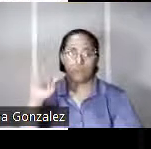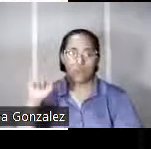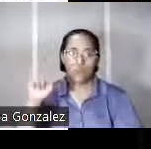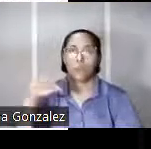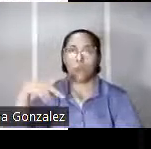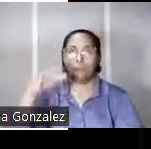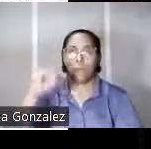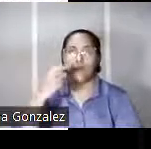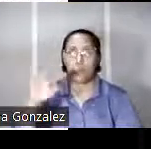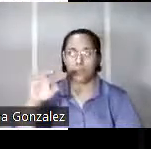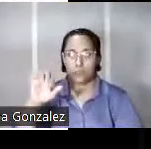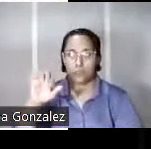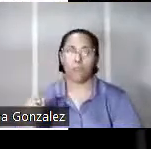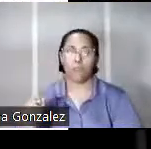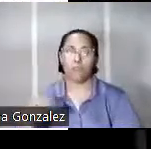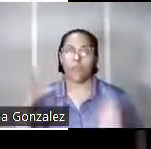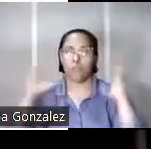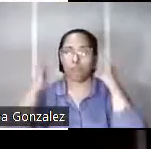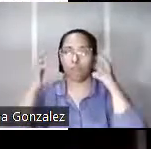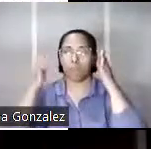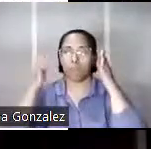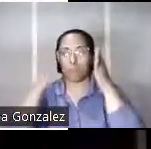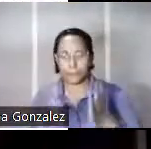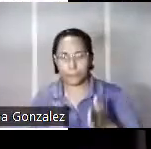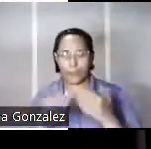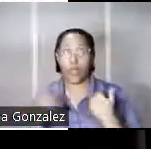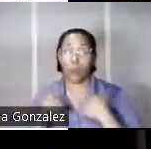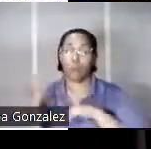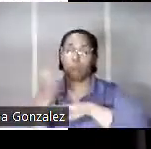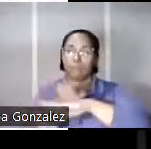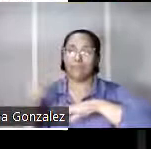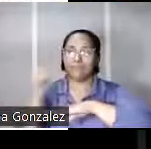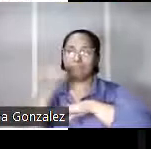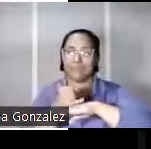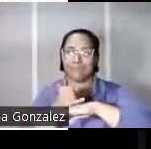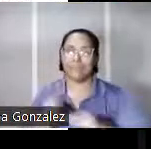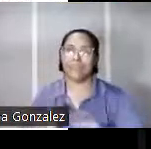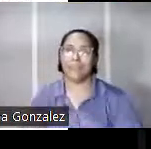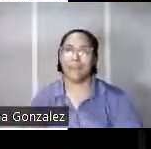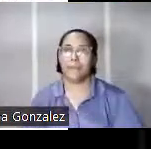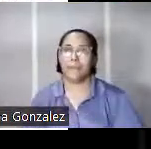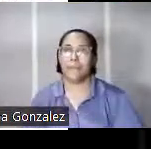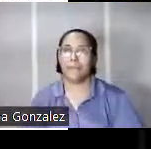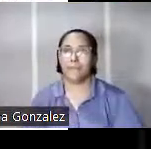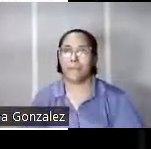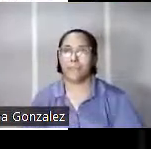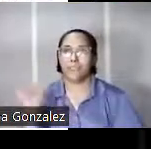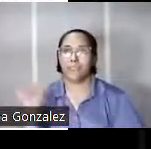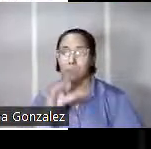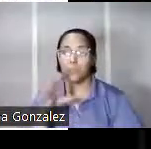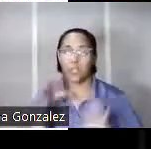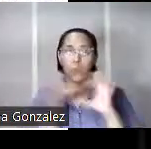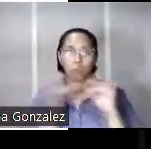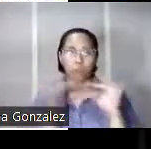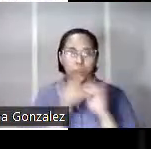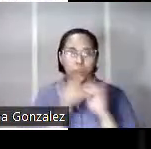fue uno de los primeros radiodifusores que tuvo la isla así que y también para que comente sobre la